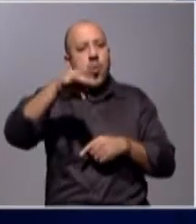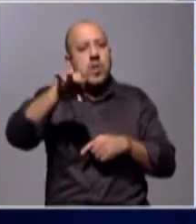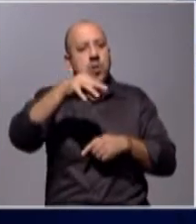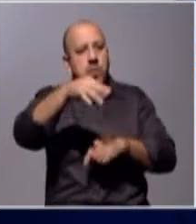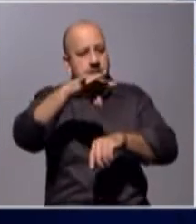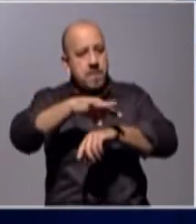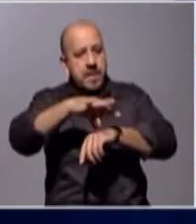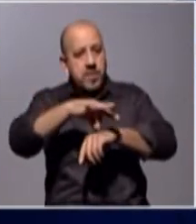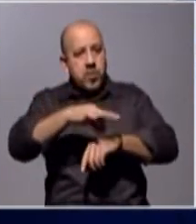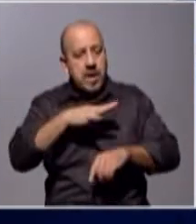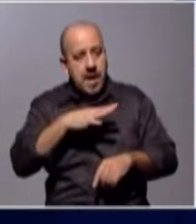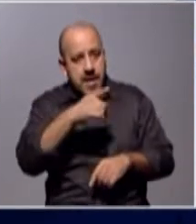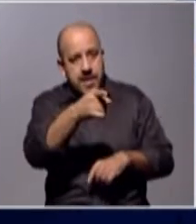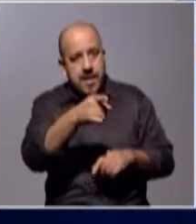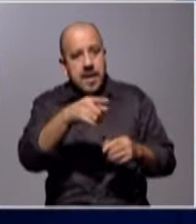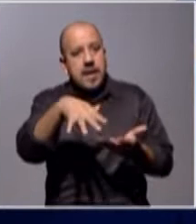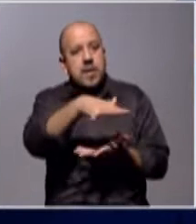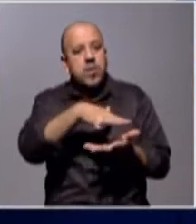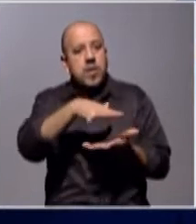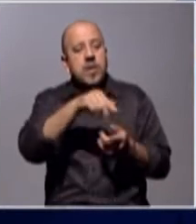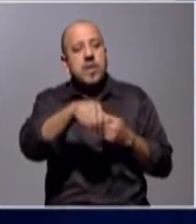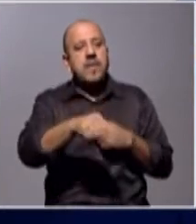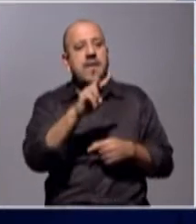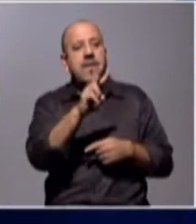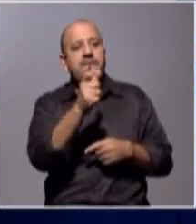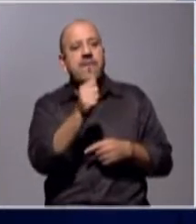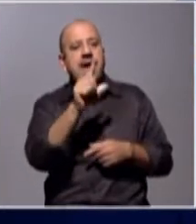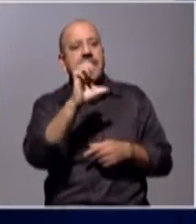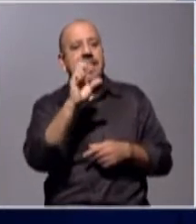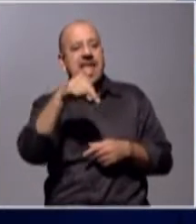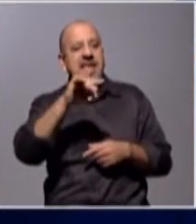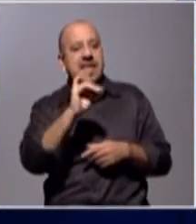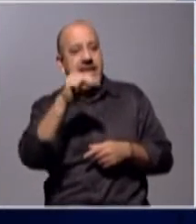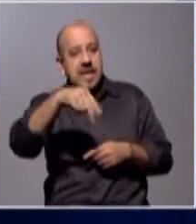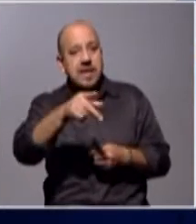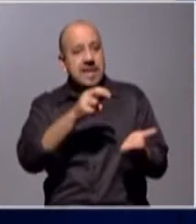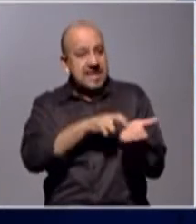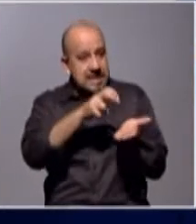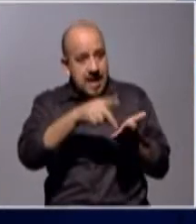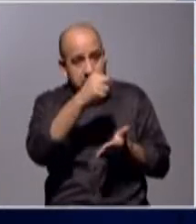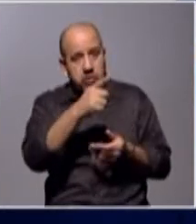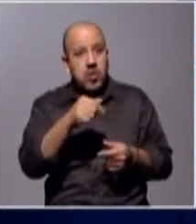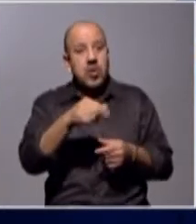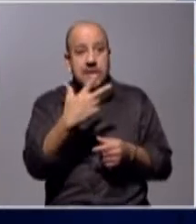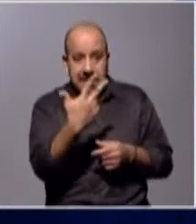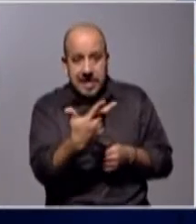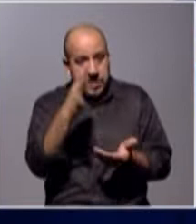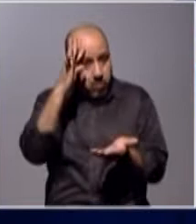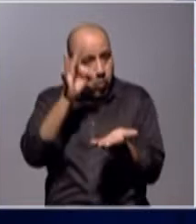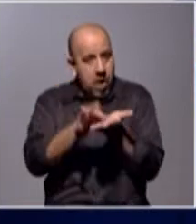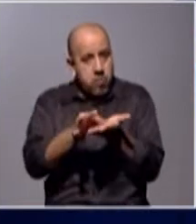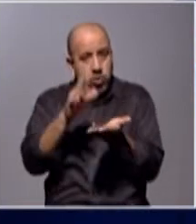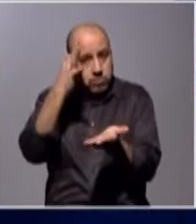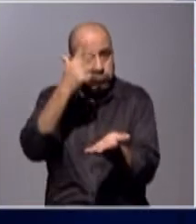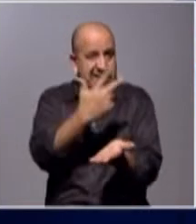hay en la zona Valentín, en el departamento de Salto, que cubrís directamente tres pueblos que son alrededor de